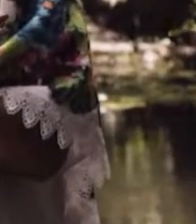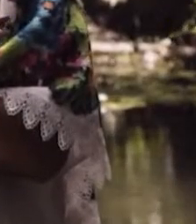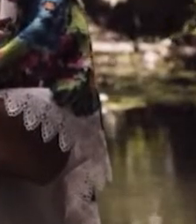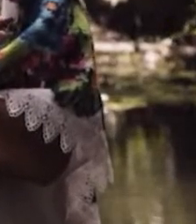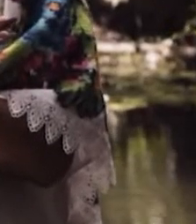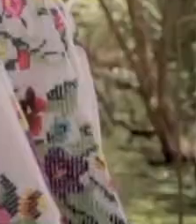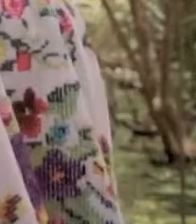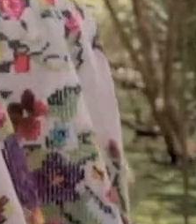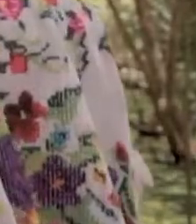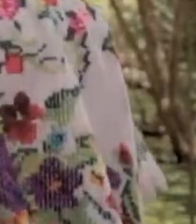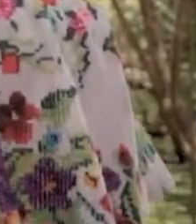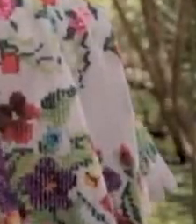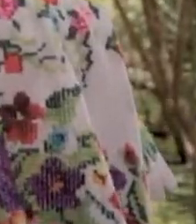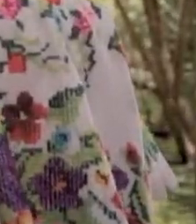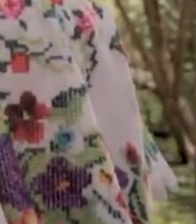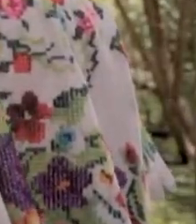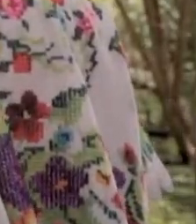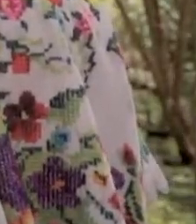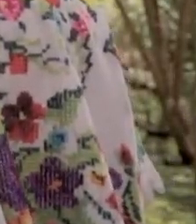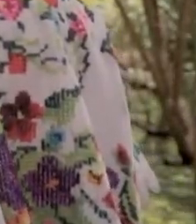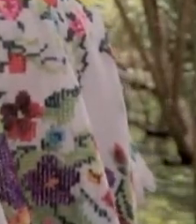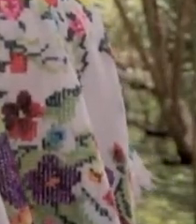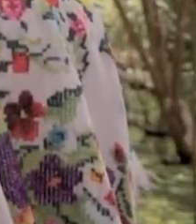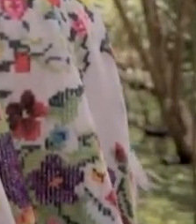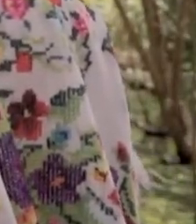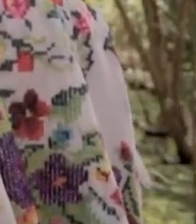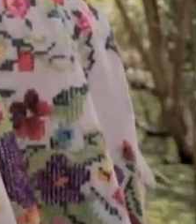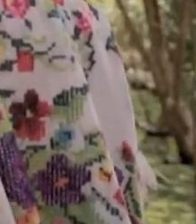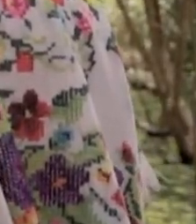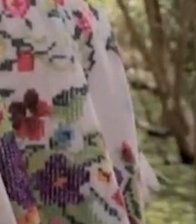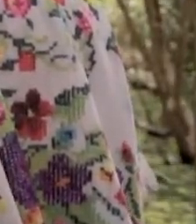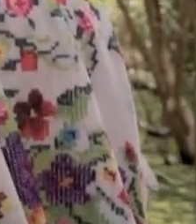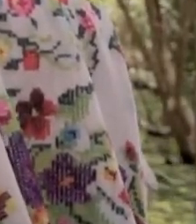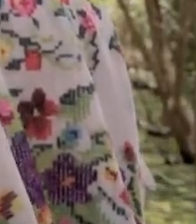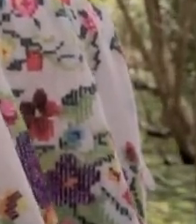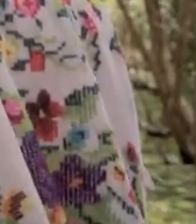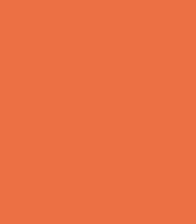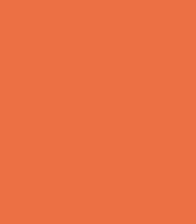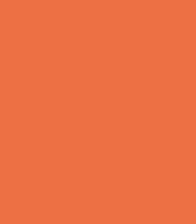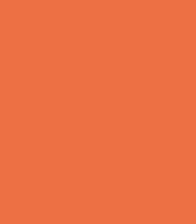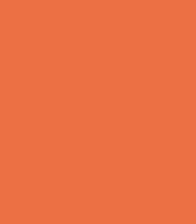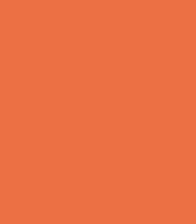¡Gracias! ¡Gracias! ¡Gracias!